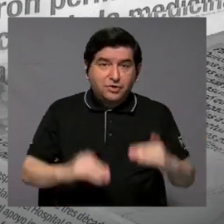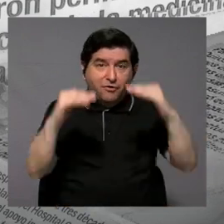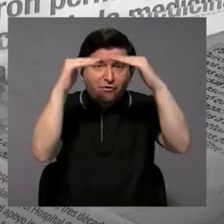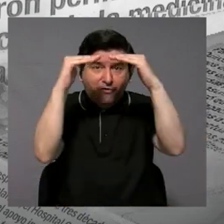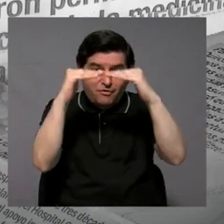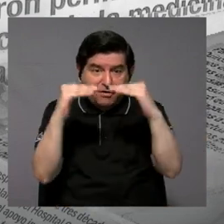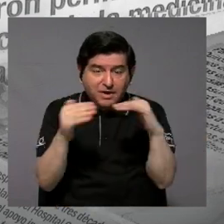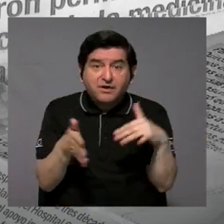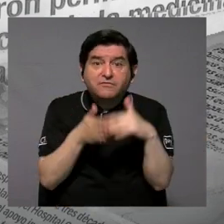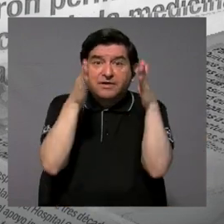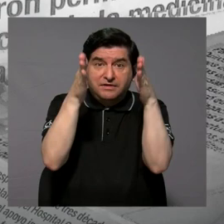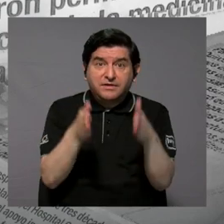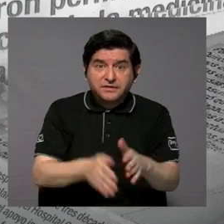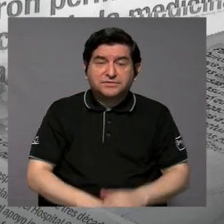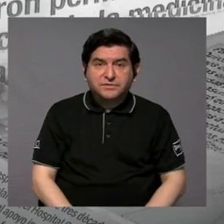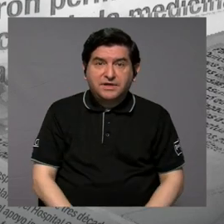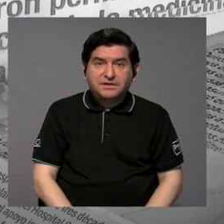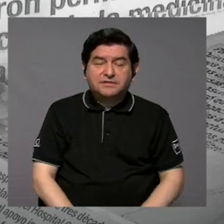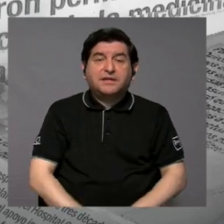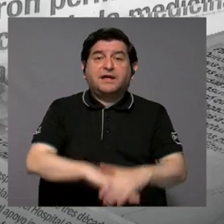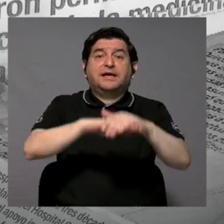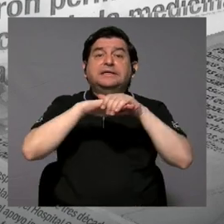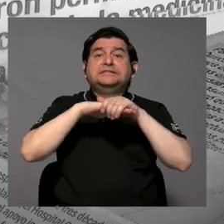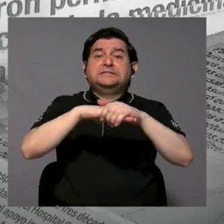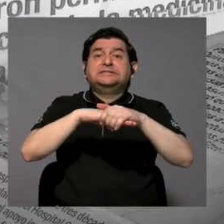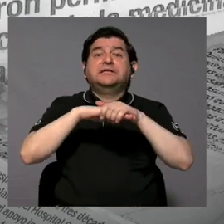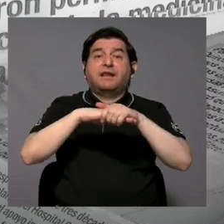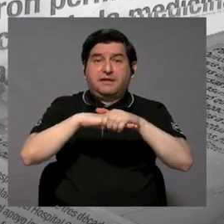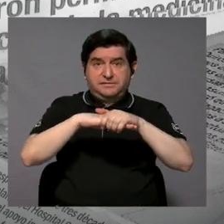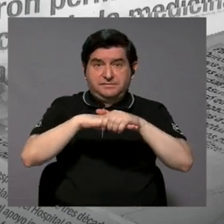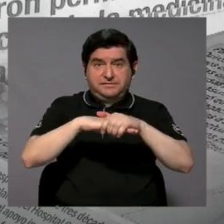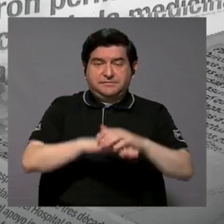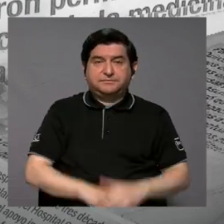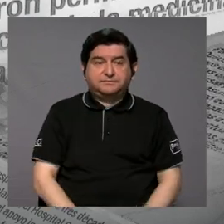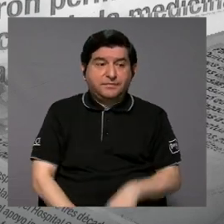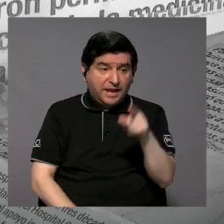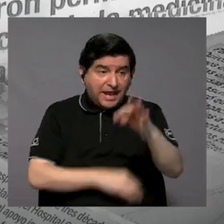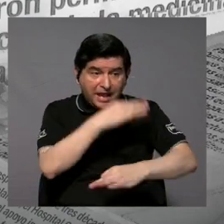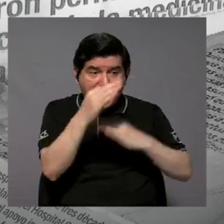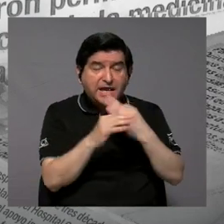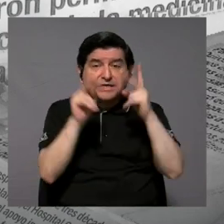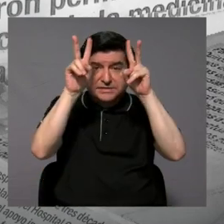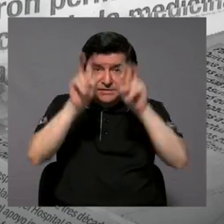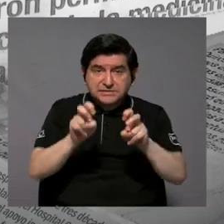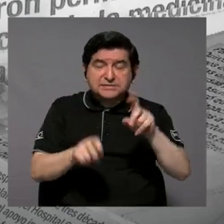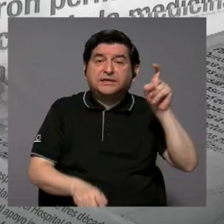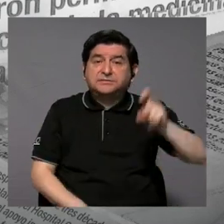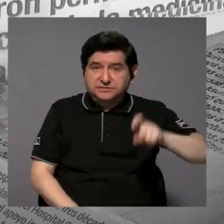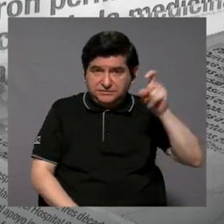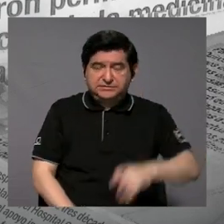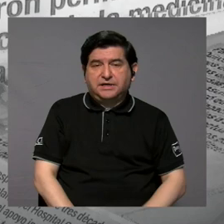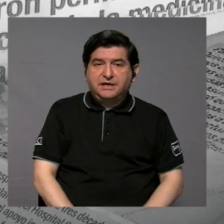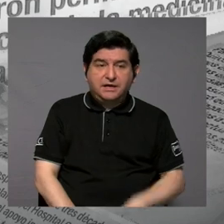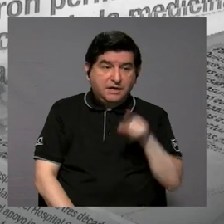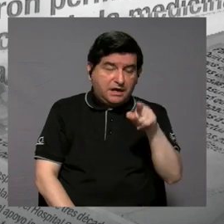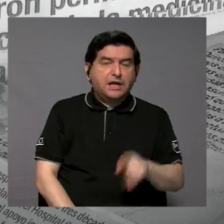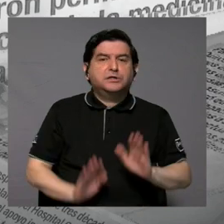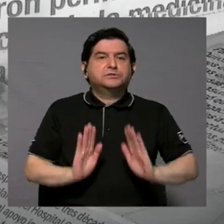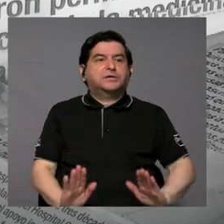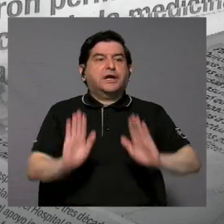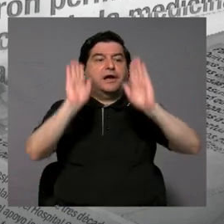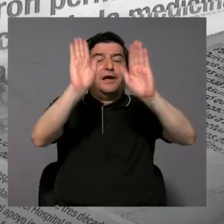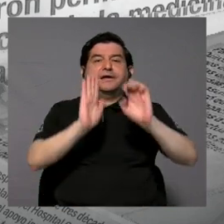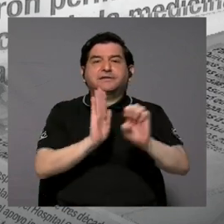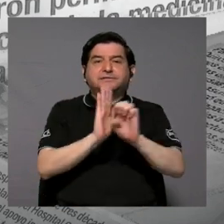los niveles del estudiante en el idioma inglés. Ese es el tipo de pruebas que nosotros necesitamos, ese es un